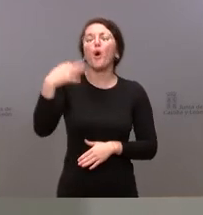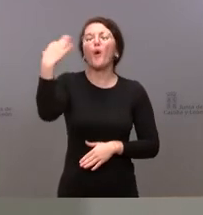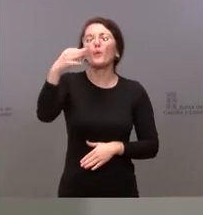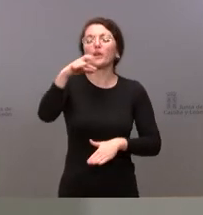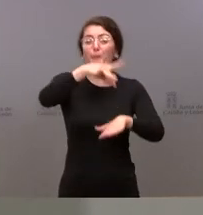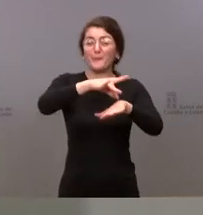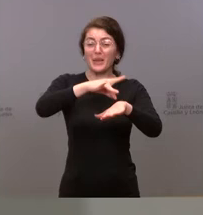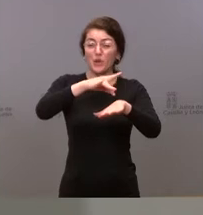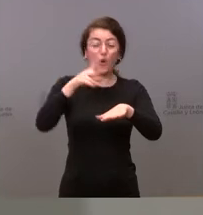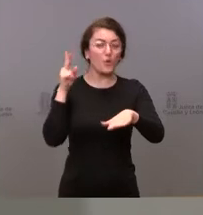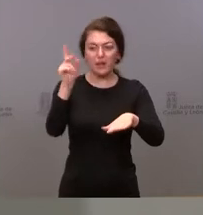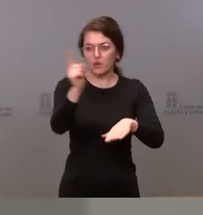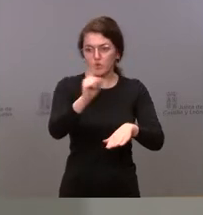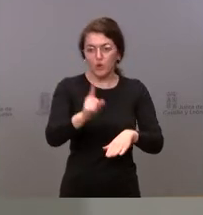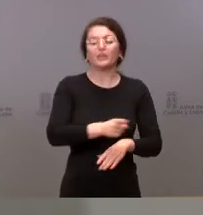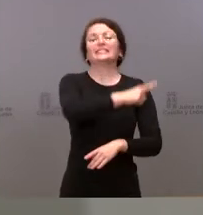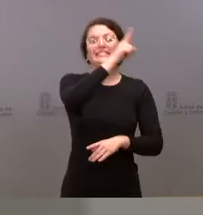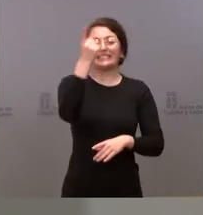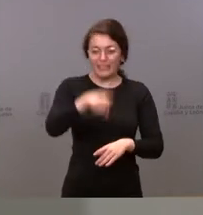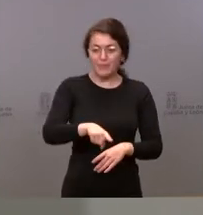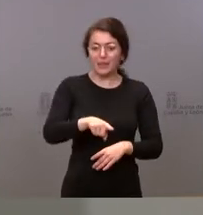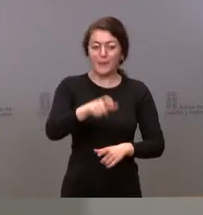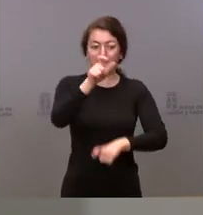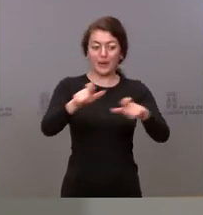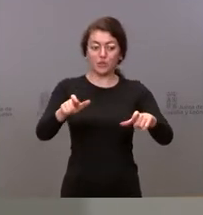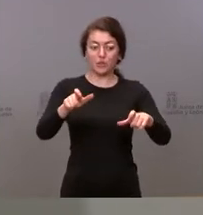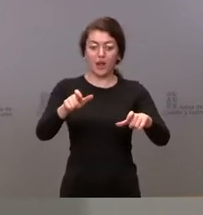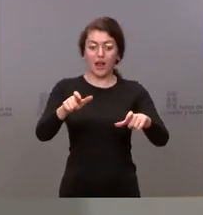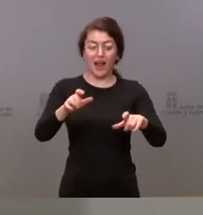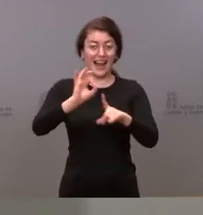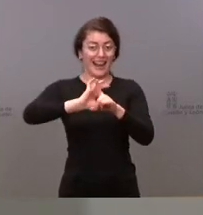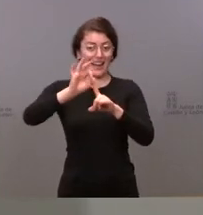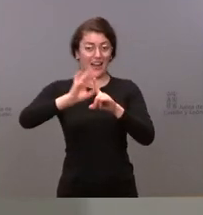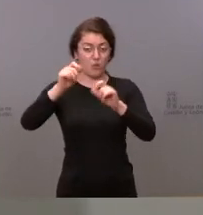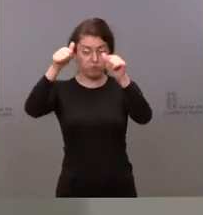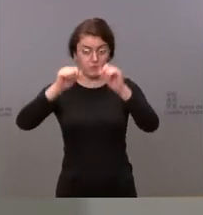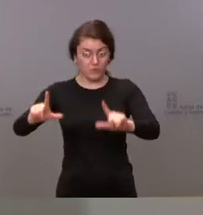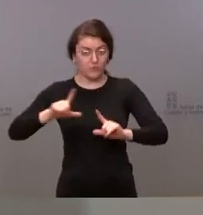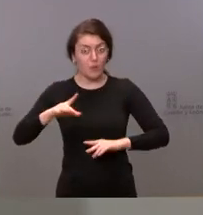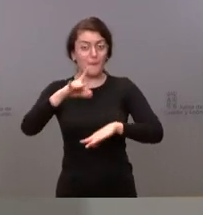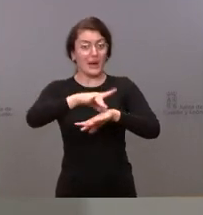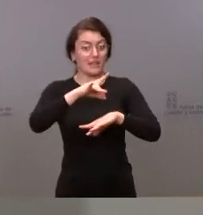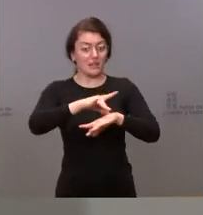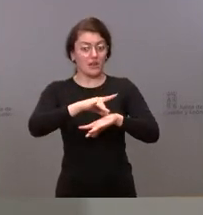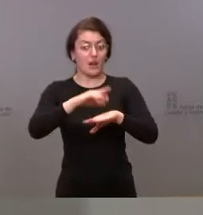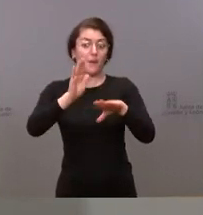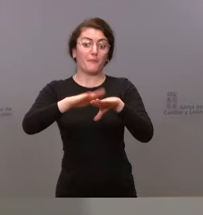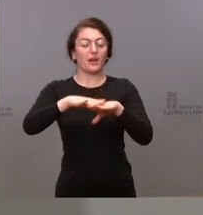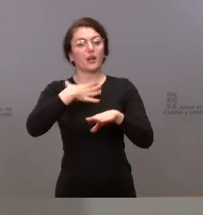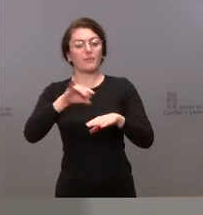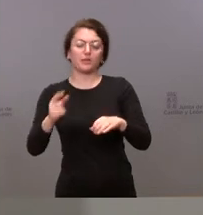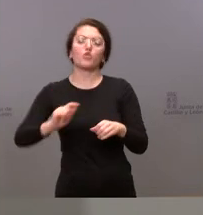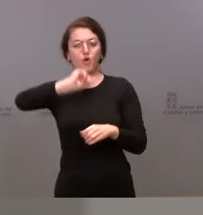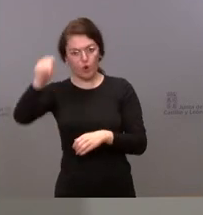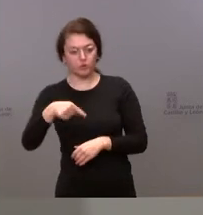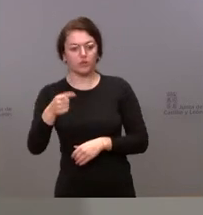personas graduadas en medicina aprovechando esta posibilidad de la modificación del decreto ley que plantea el gobierno para que les podamos llegar a contratar